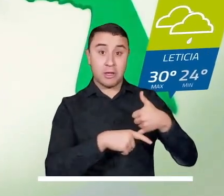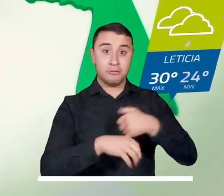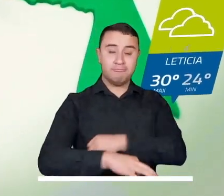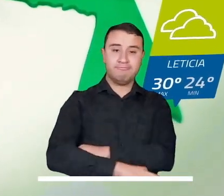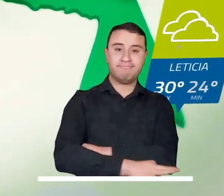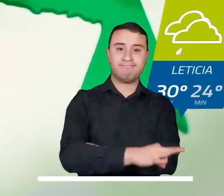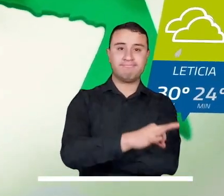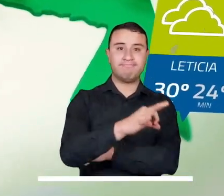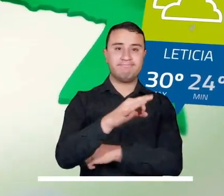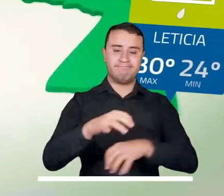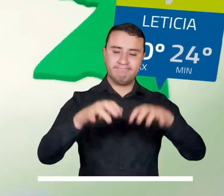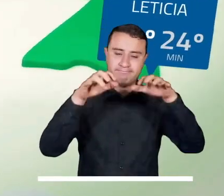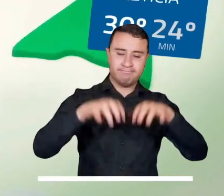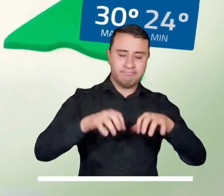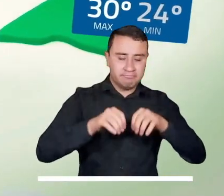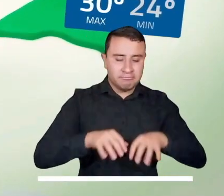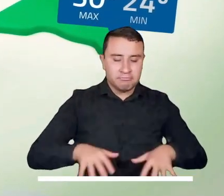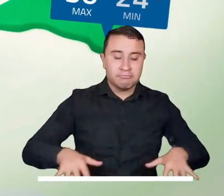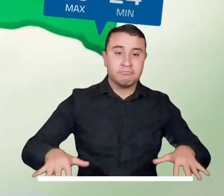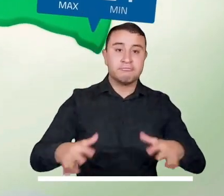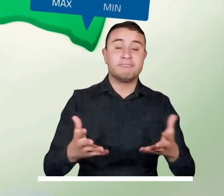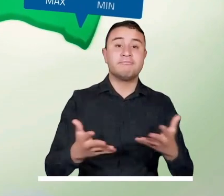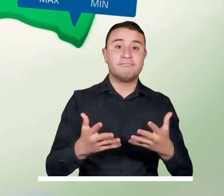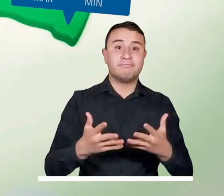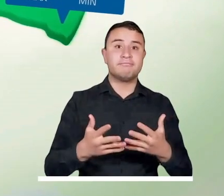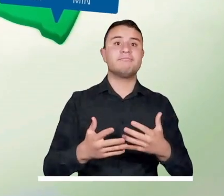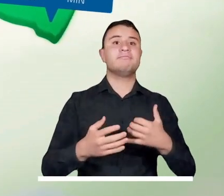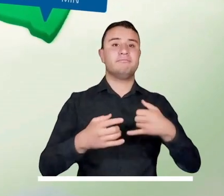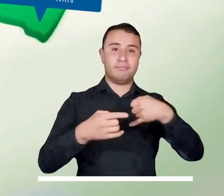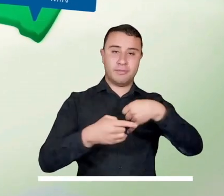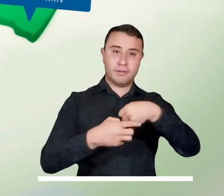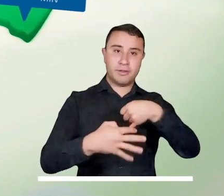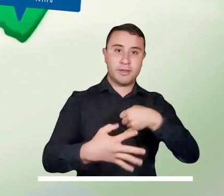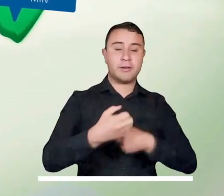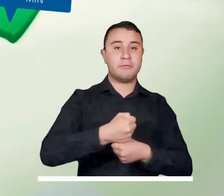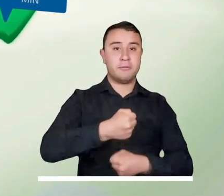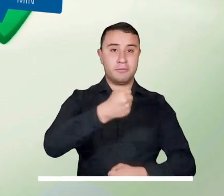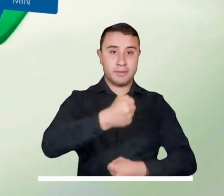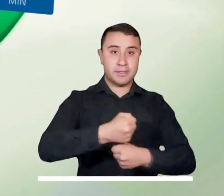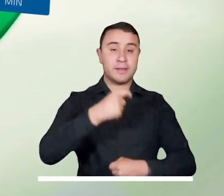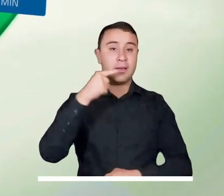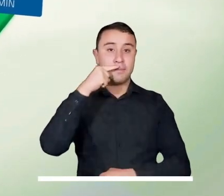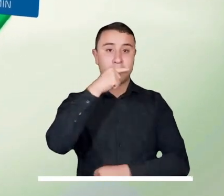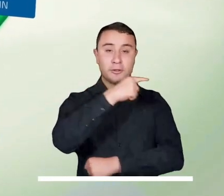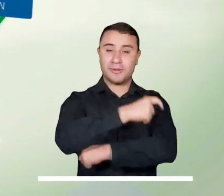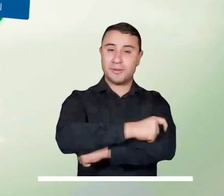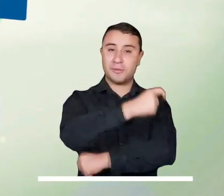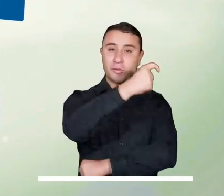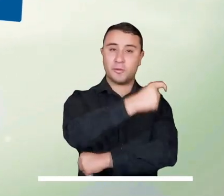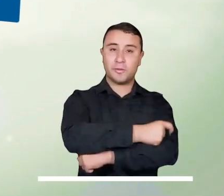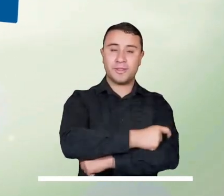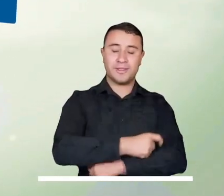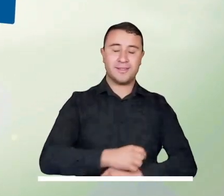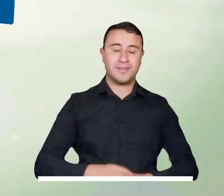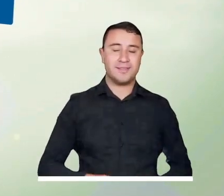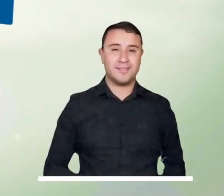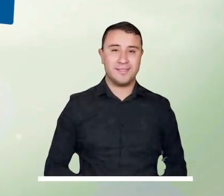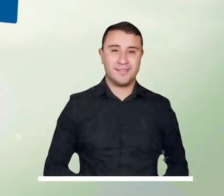En la Amazonía se espera una mañana con lloviznas dispersas sobre Guainía, Baupés, Amazonas y Putumayo.